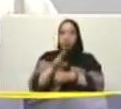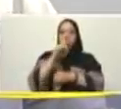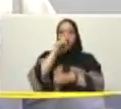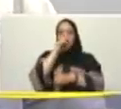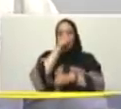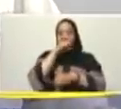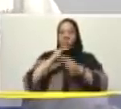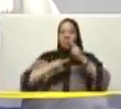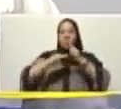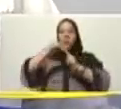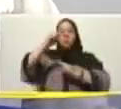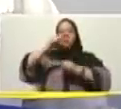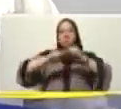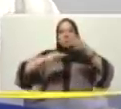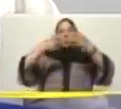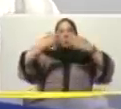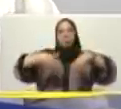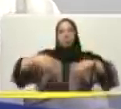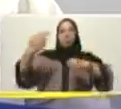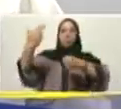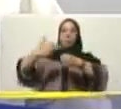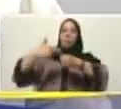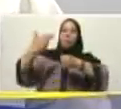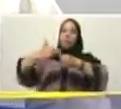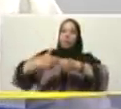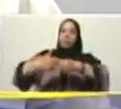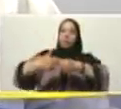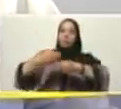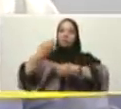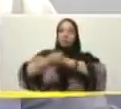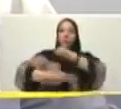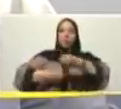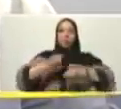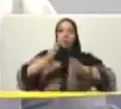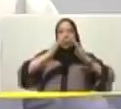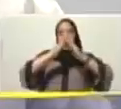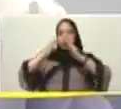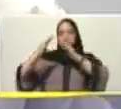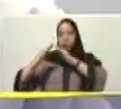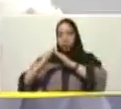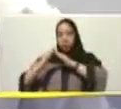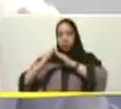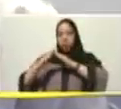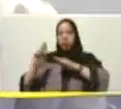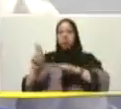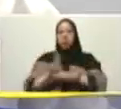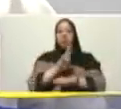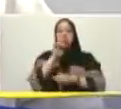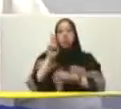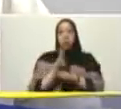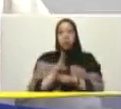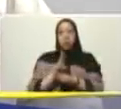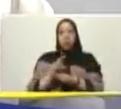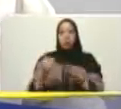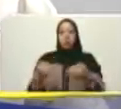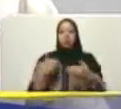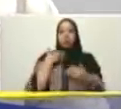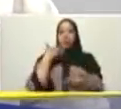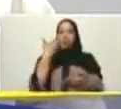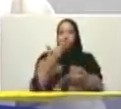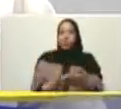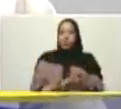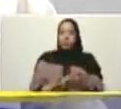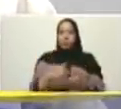que es Petro Casa y se hiciera con insumos proporcionados por Pequibén eso se logró gracias a ese entramado